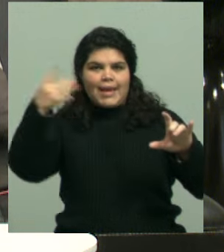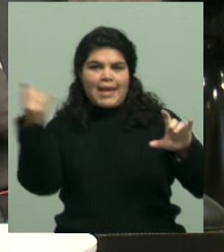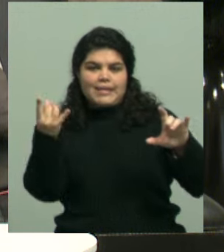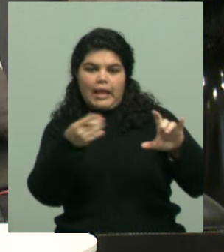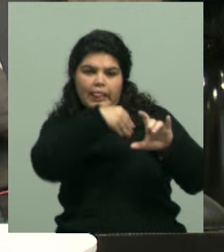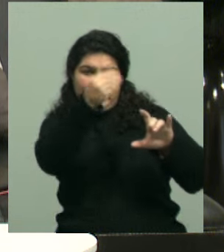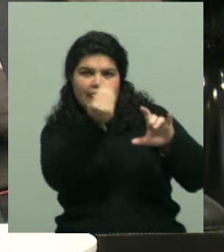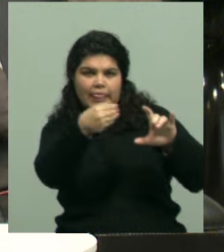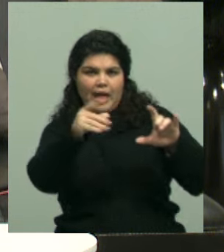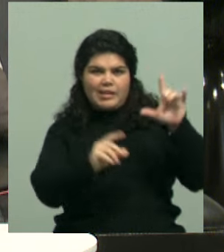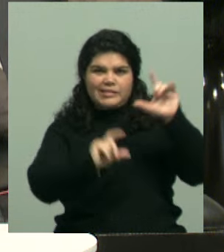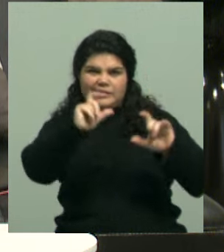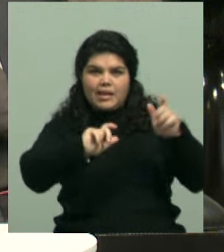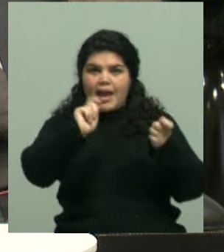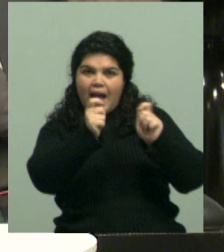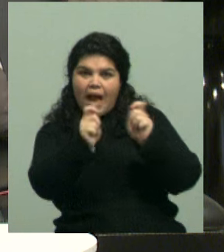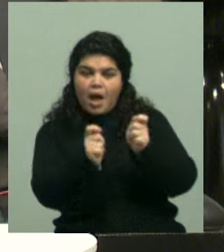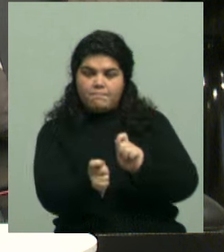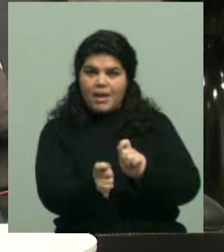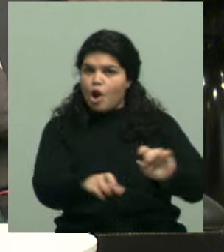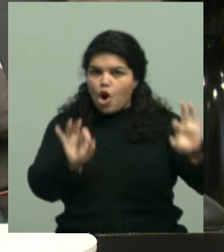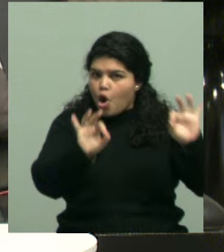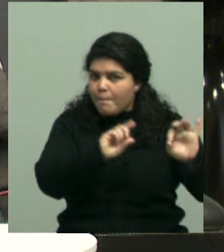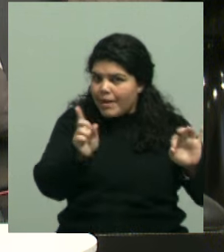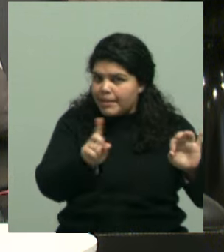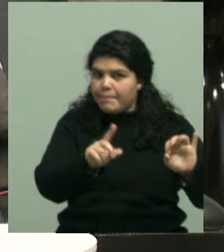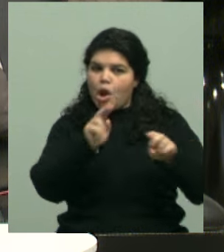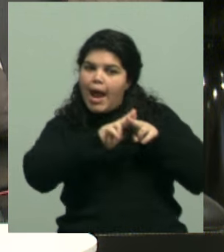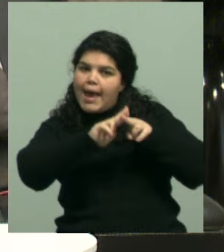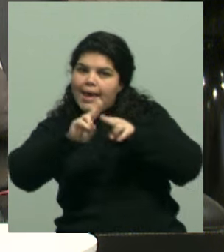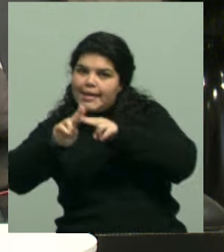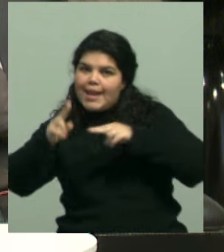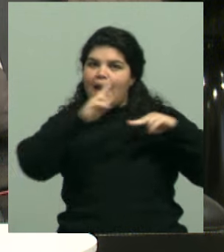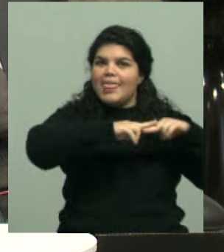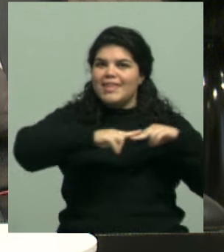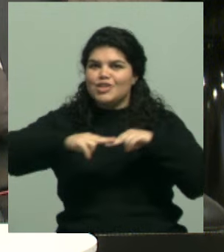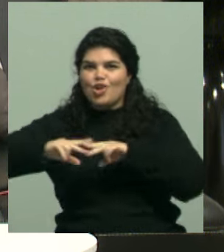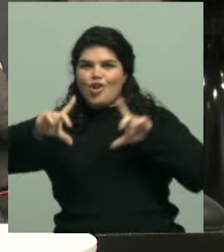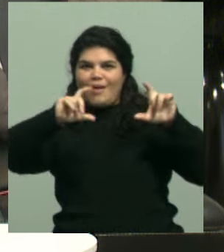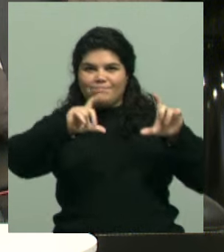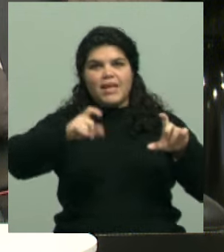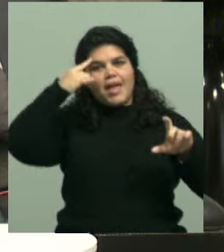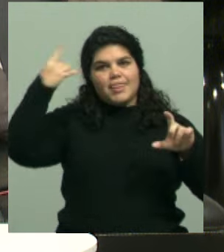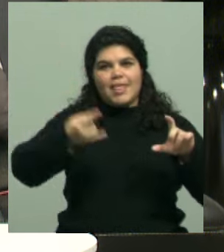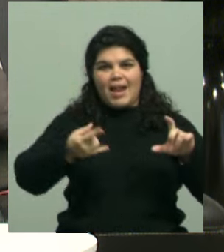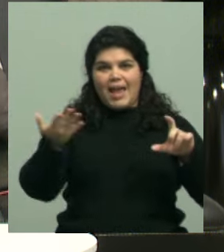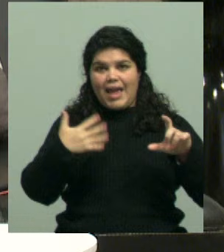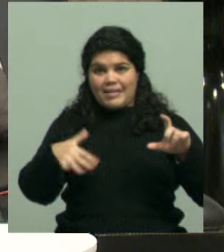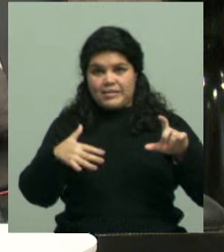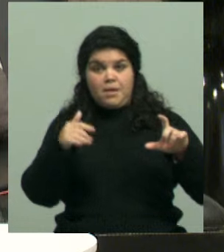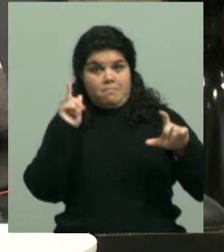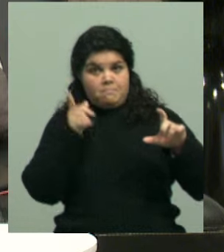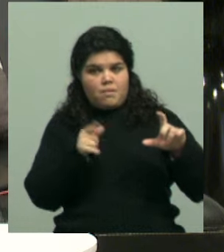estaba hecha enteramente por inteligencia artificial, sí estaba modificada, estaba editada a través de la inteligencia artificial en donde se veían, por ejemplo,